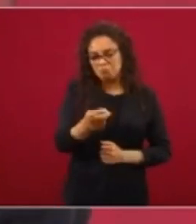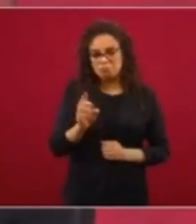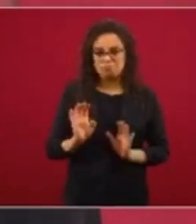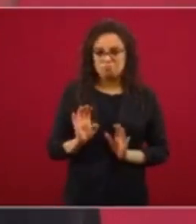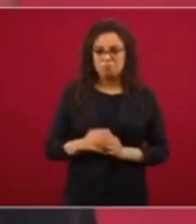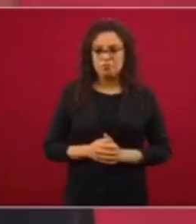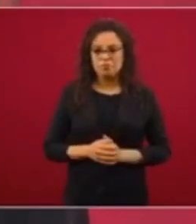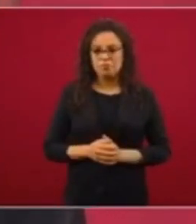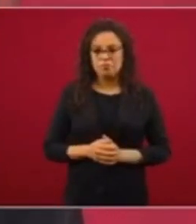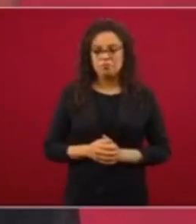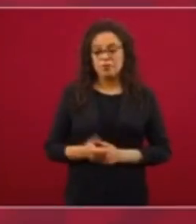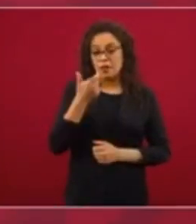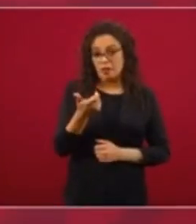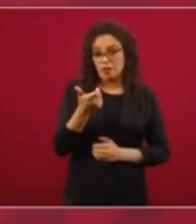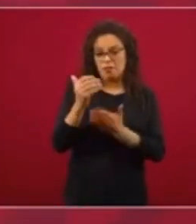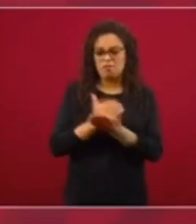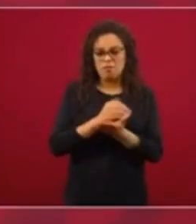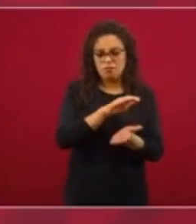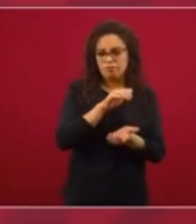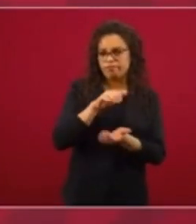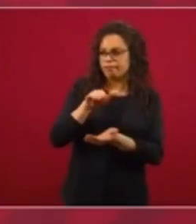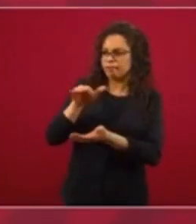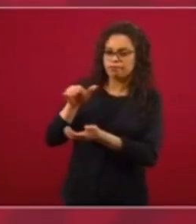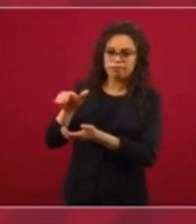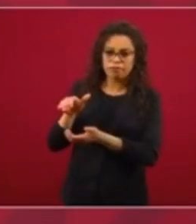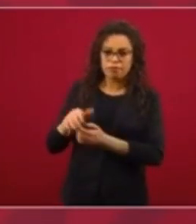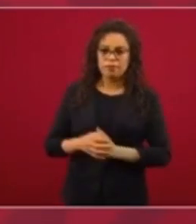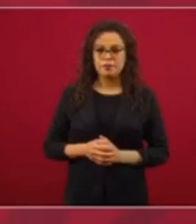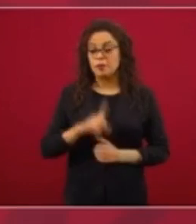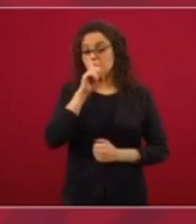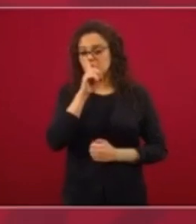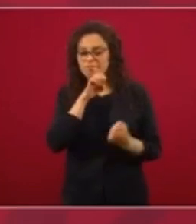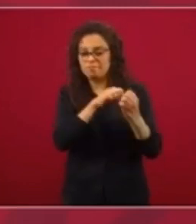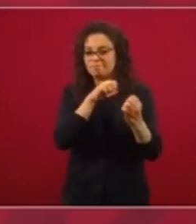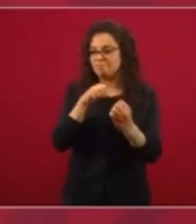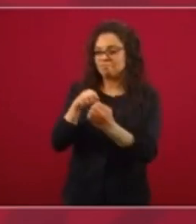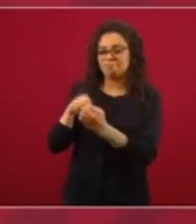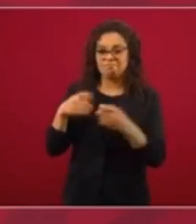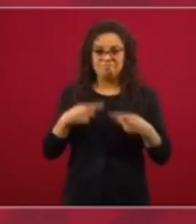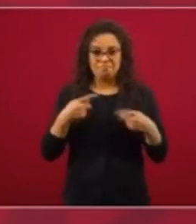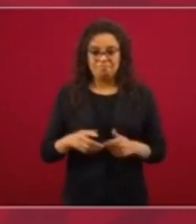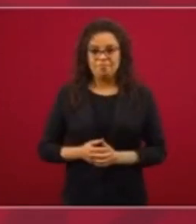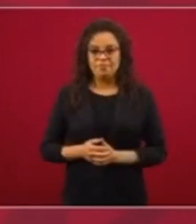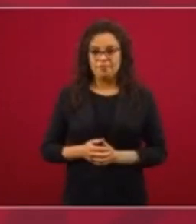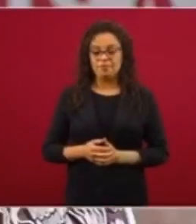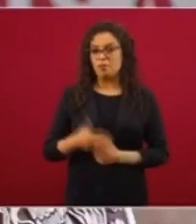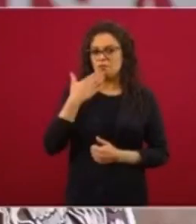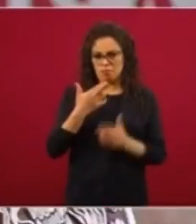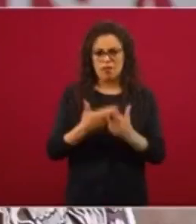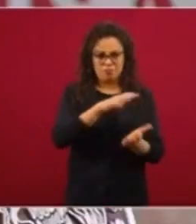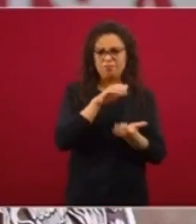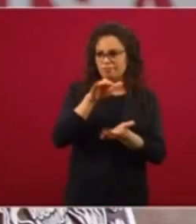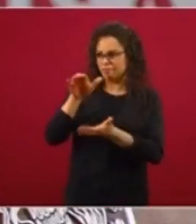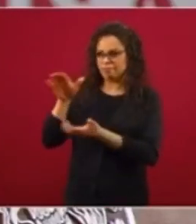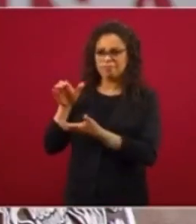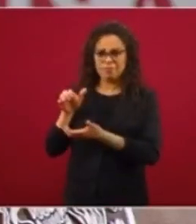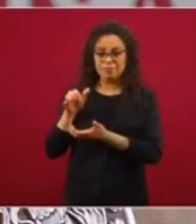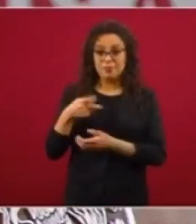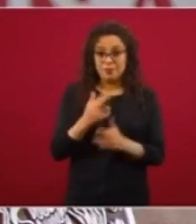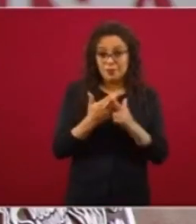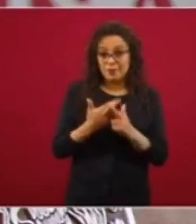vamos a tener menos recaudación. Se engañaba y se tenía más recaudación y el excedente